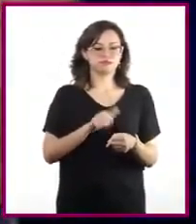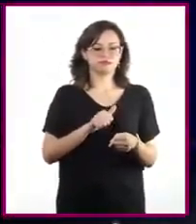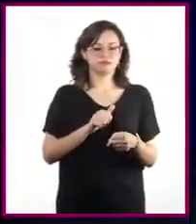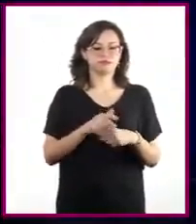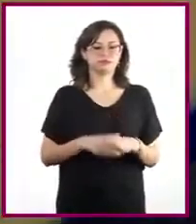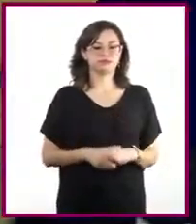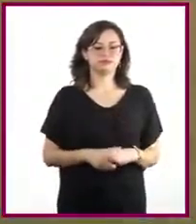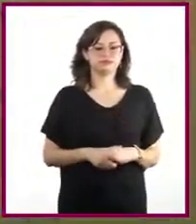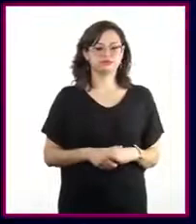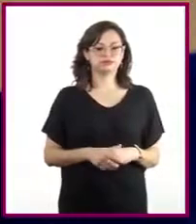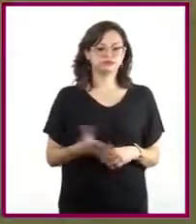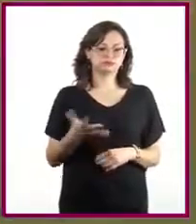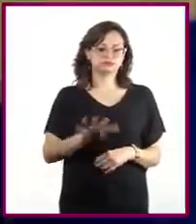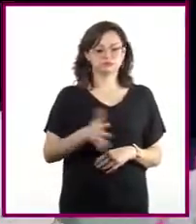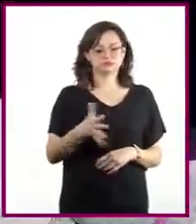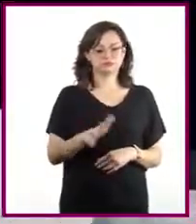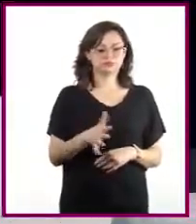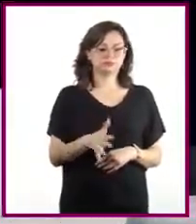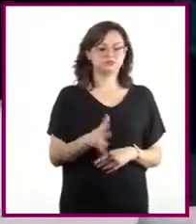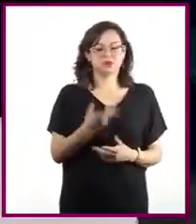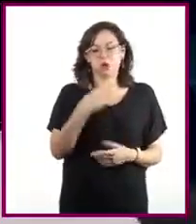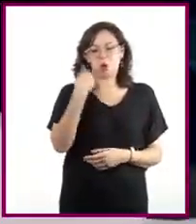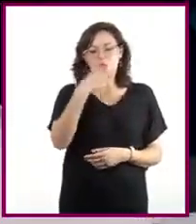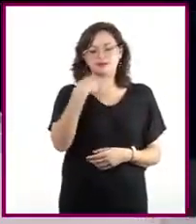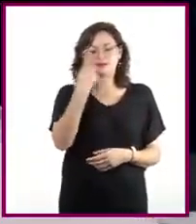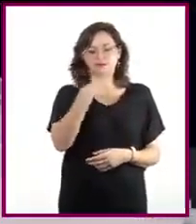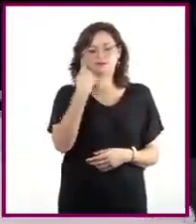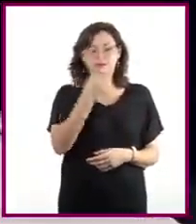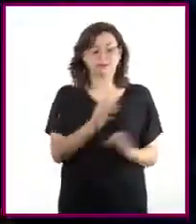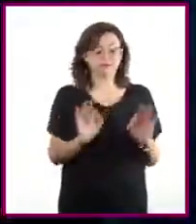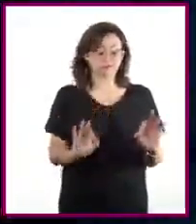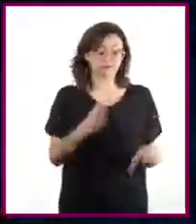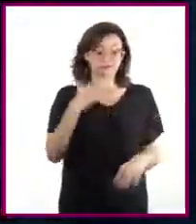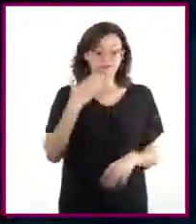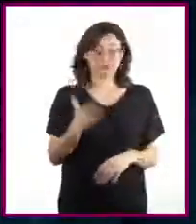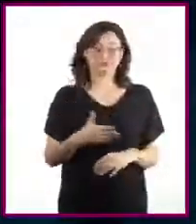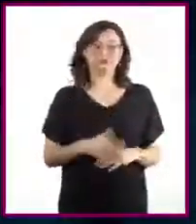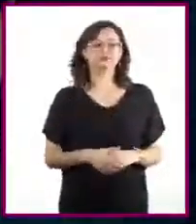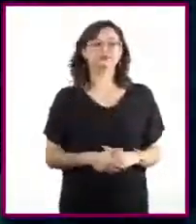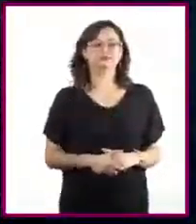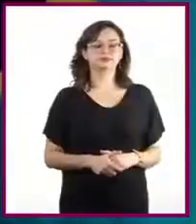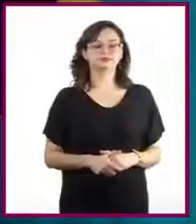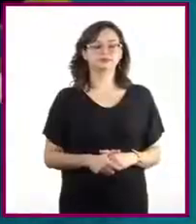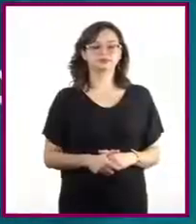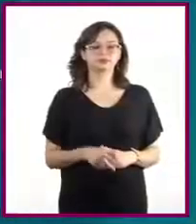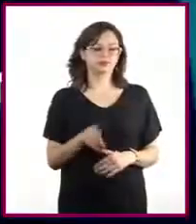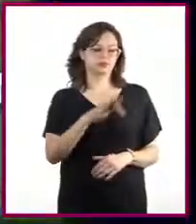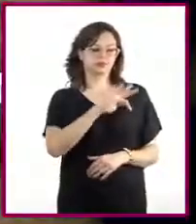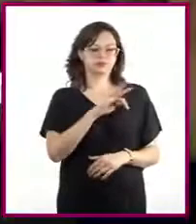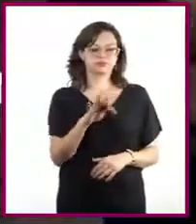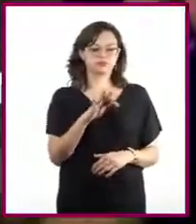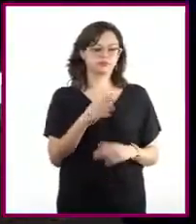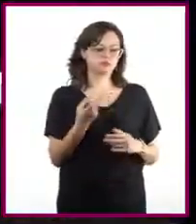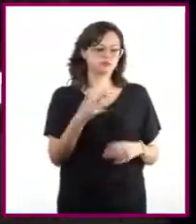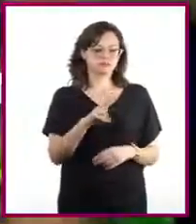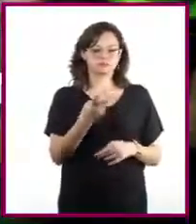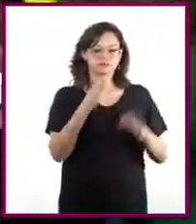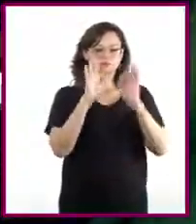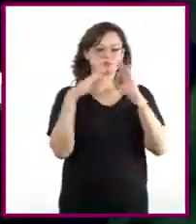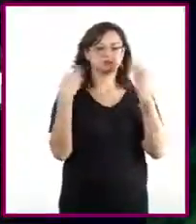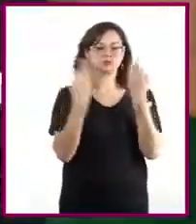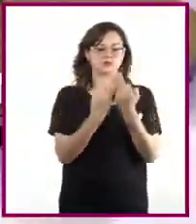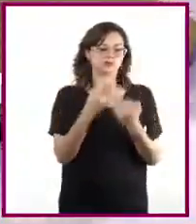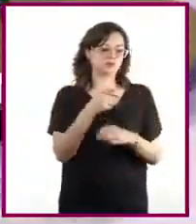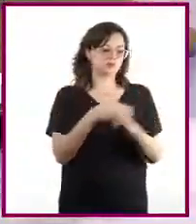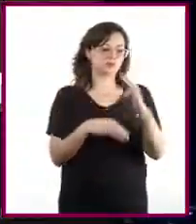y nos llevará aproximadamente un par de horas. ¿Ok? ¿Están listos? Sí. Pueden ocupar en las dos técnicas el material de